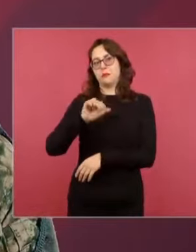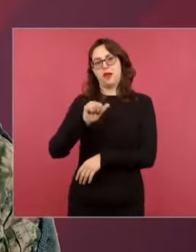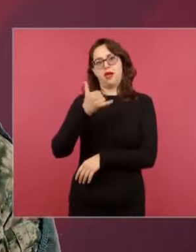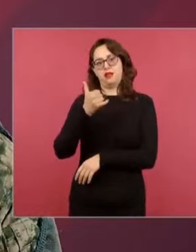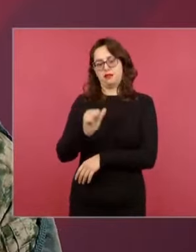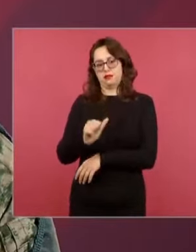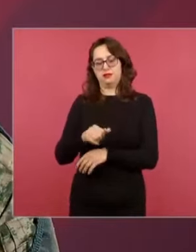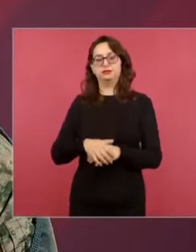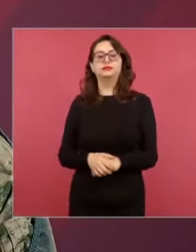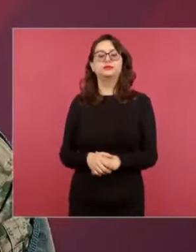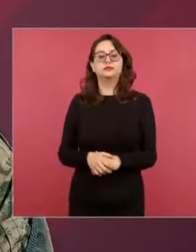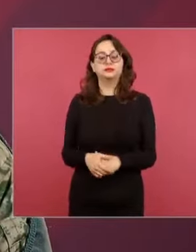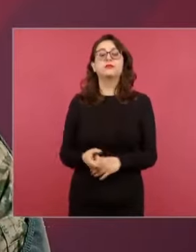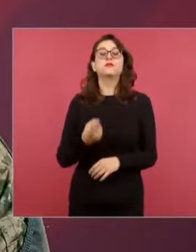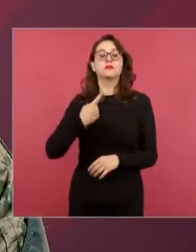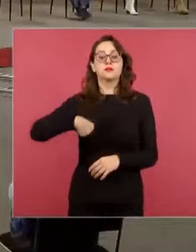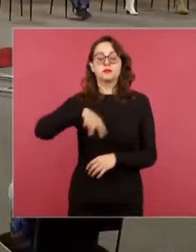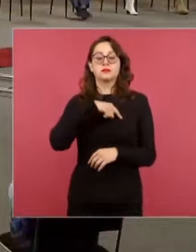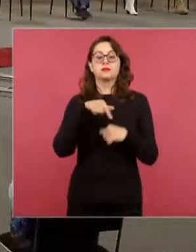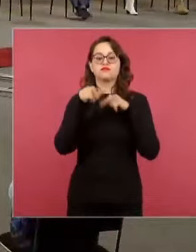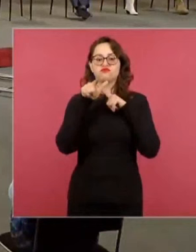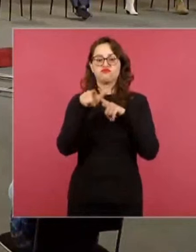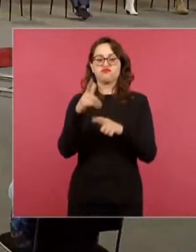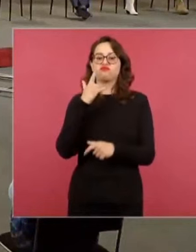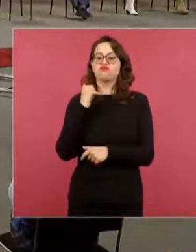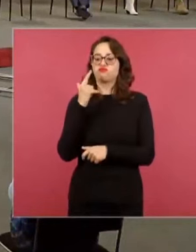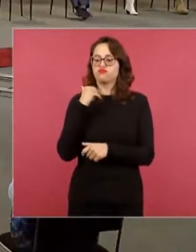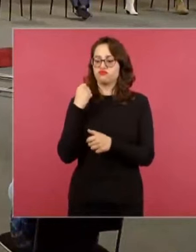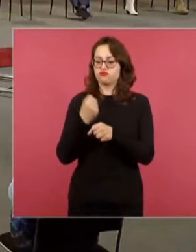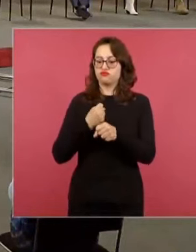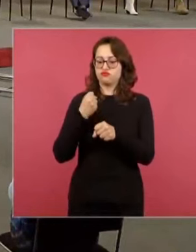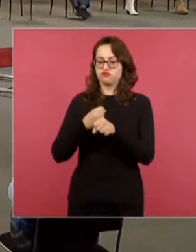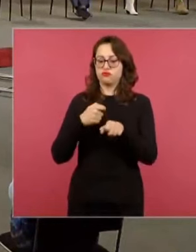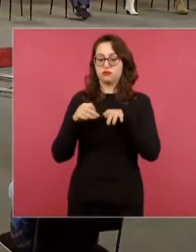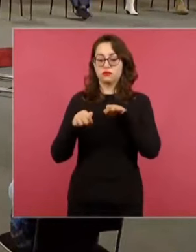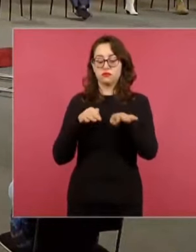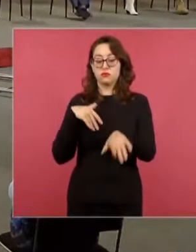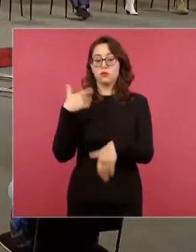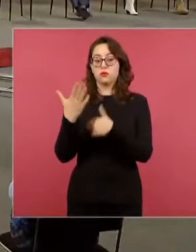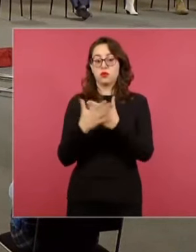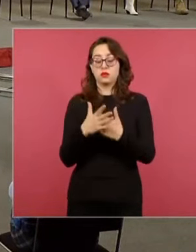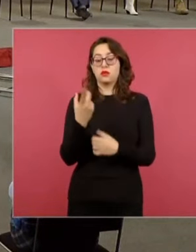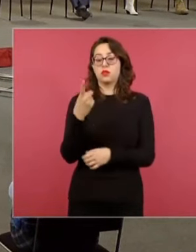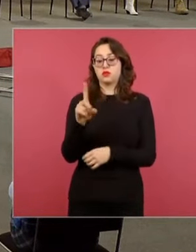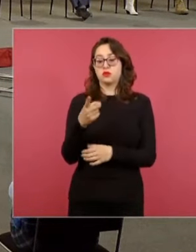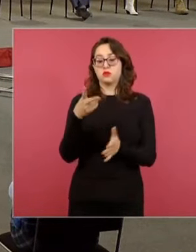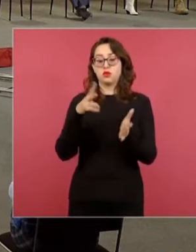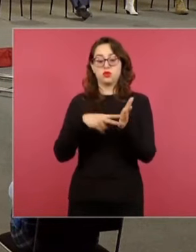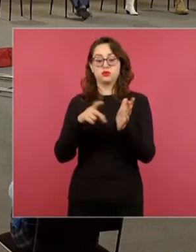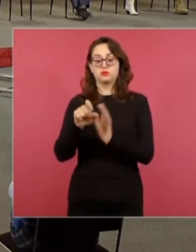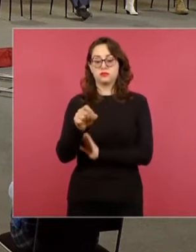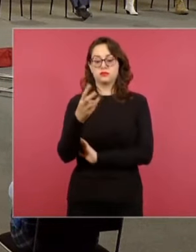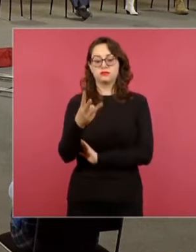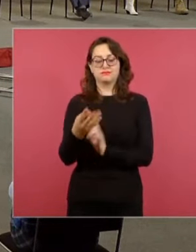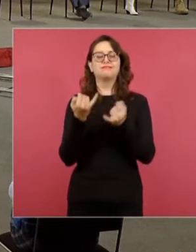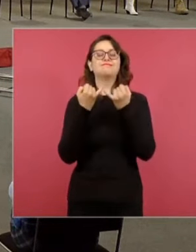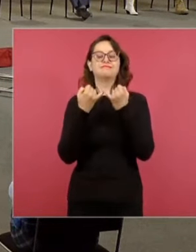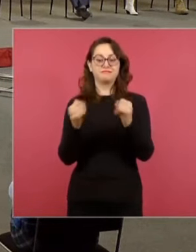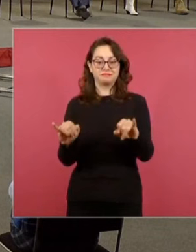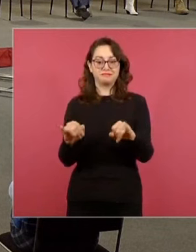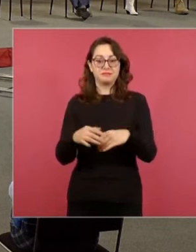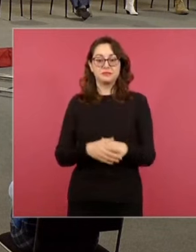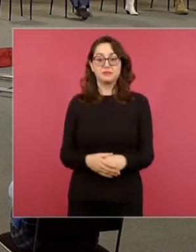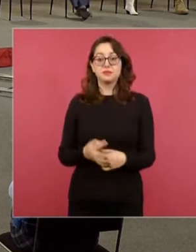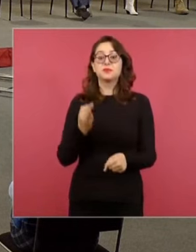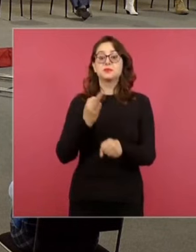trabajando y avanzamos para la inauguración en diciembre de 2023 y a continuación me voy a permitir pasarles un video